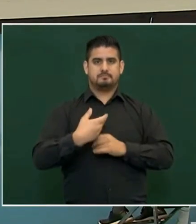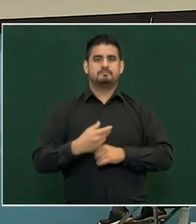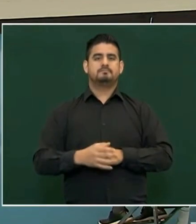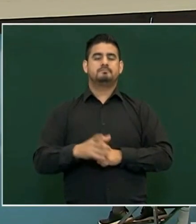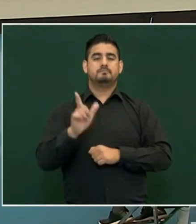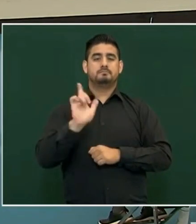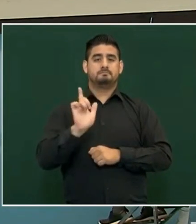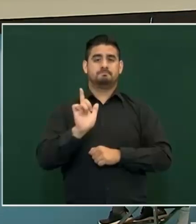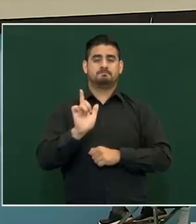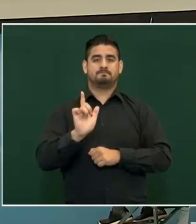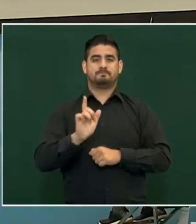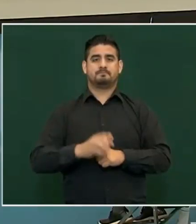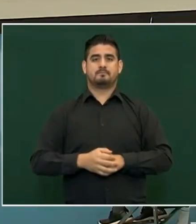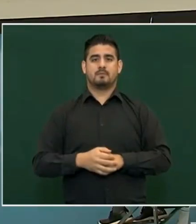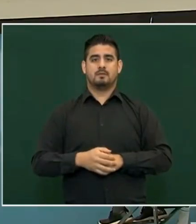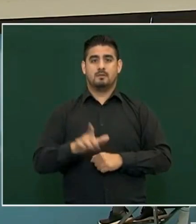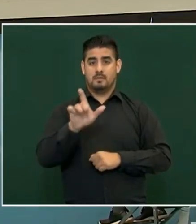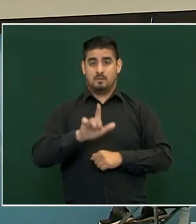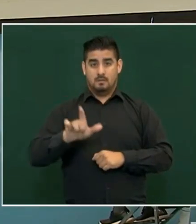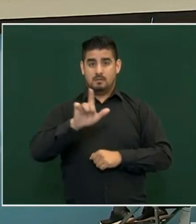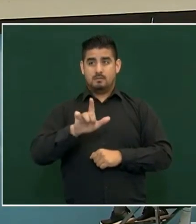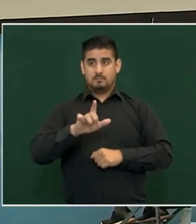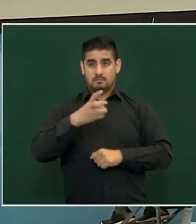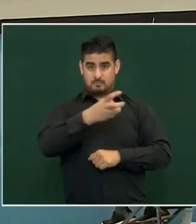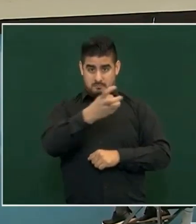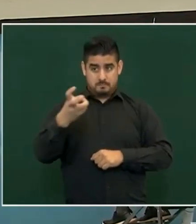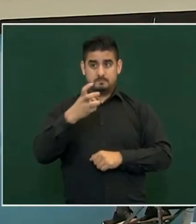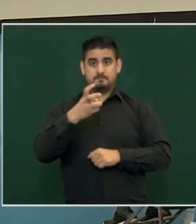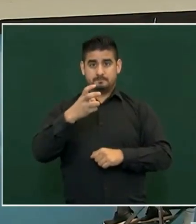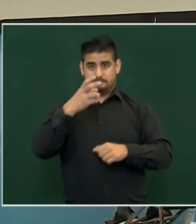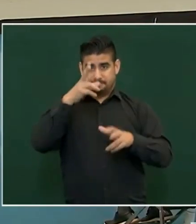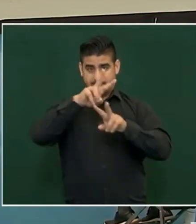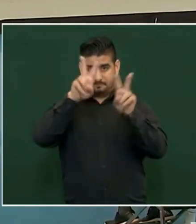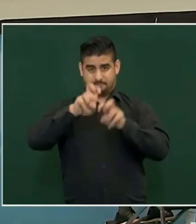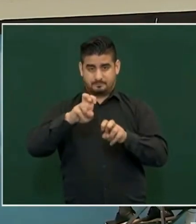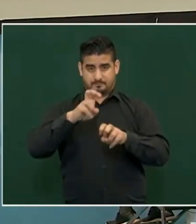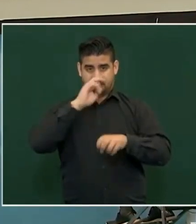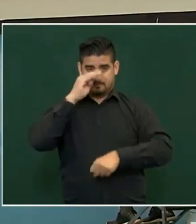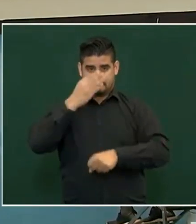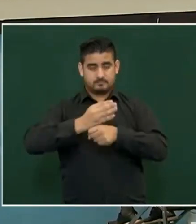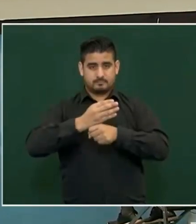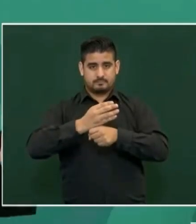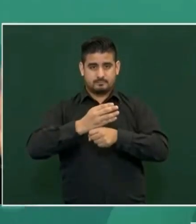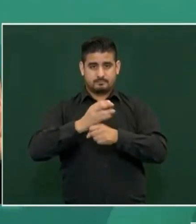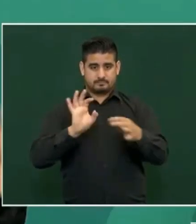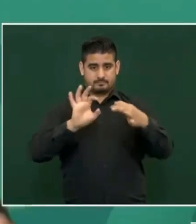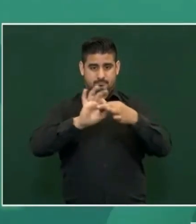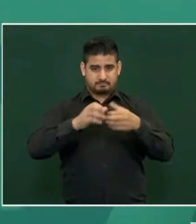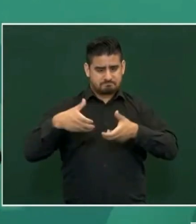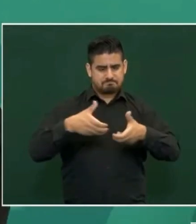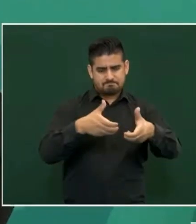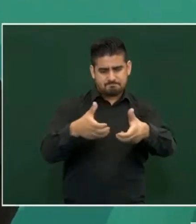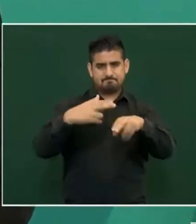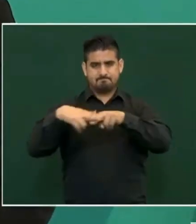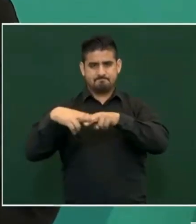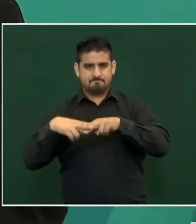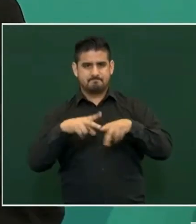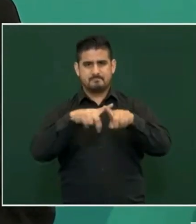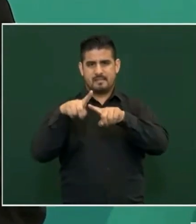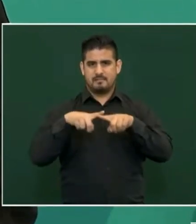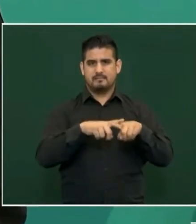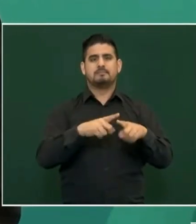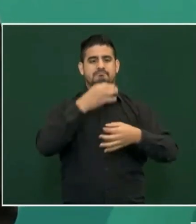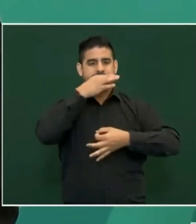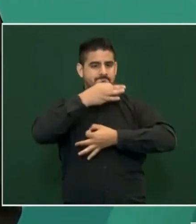todos los que tienen que ver con estas vialidades van a informar porque esto no se